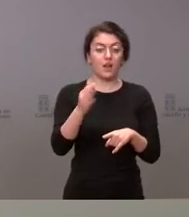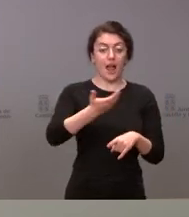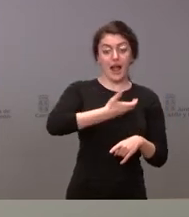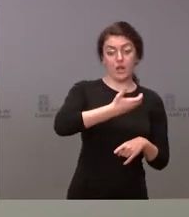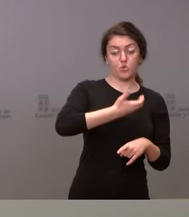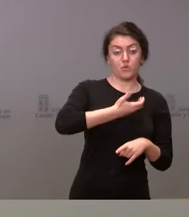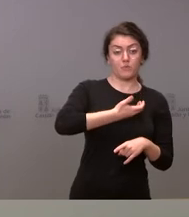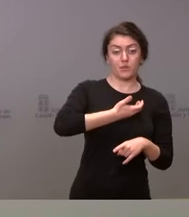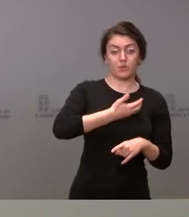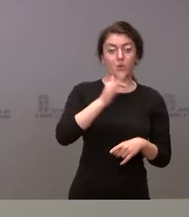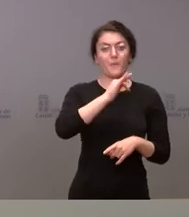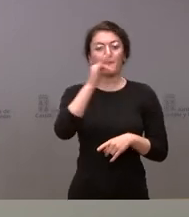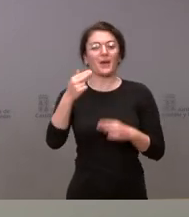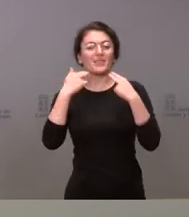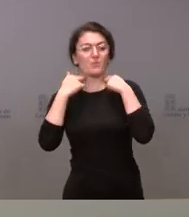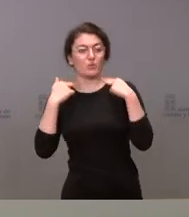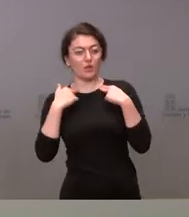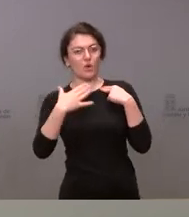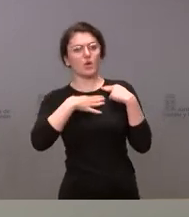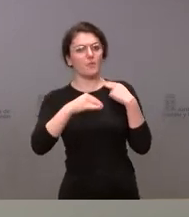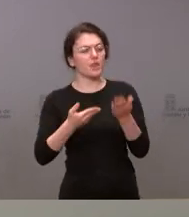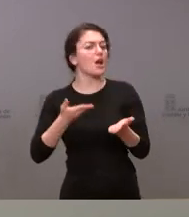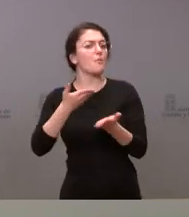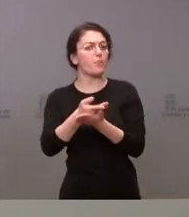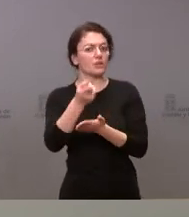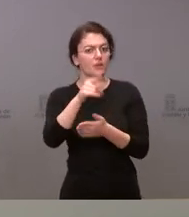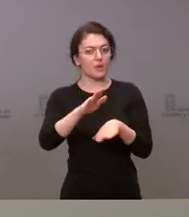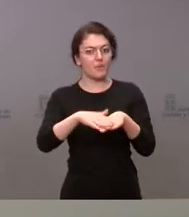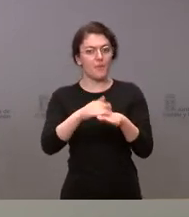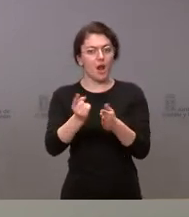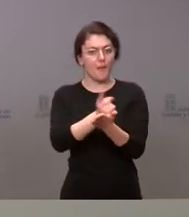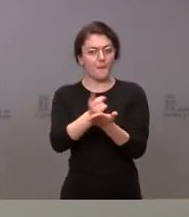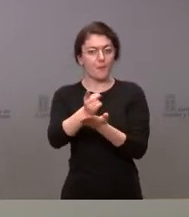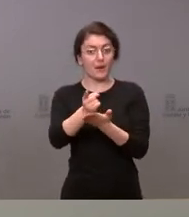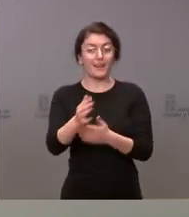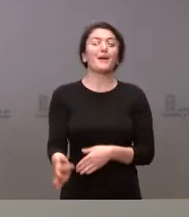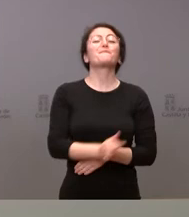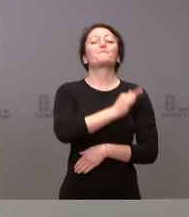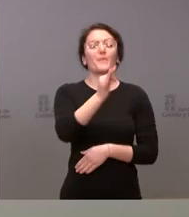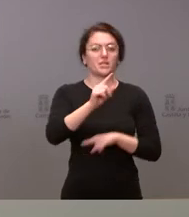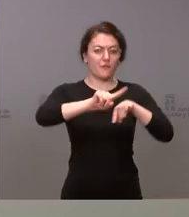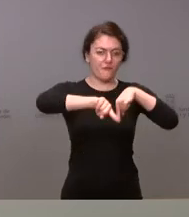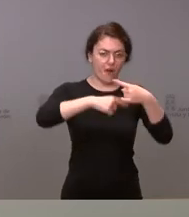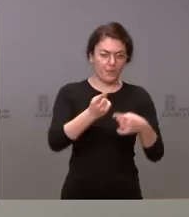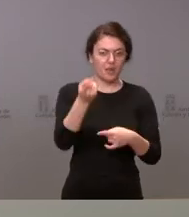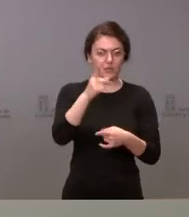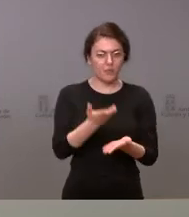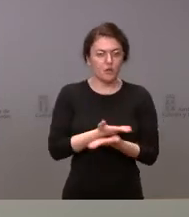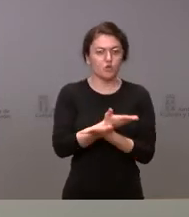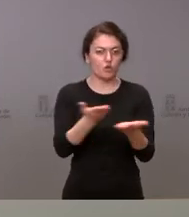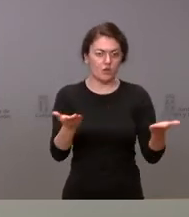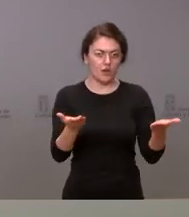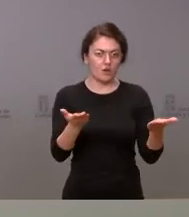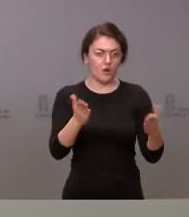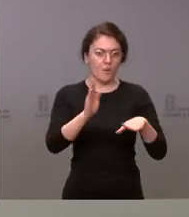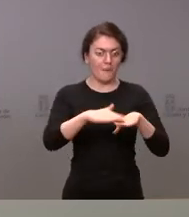.000 de las diputaciones provinciales de la propia Frempe y como nos he señalado la solidaridad de muchas familias que están dispuestas al acogimiento